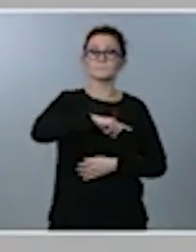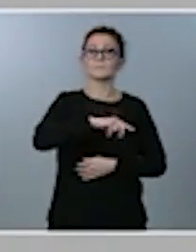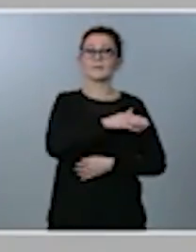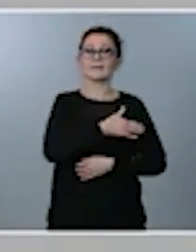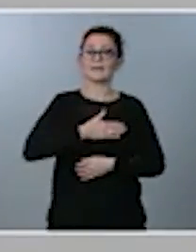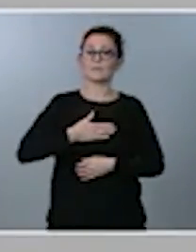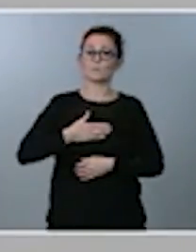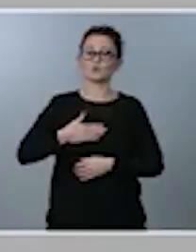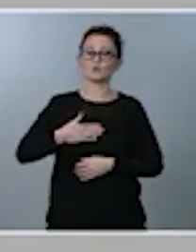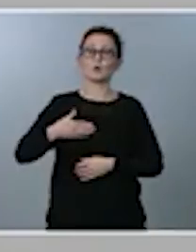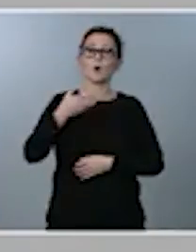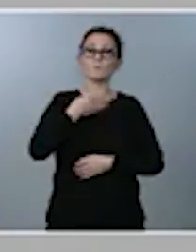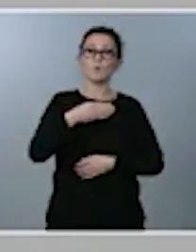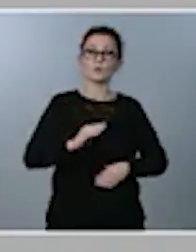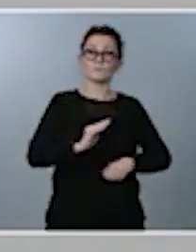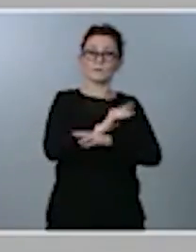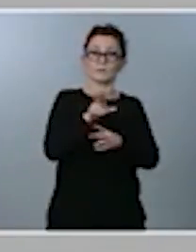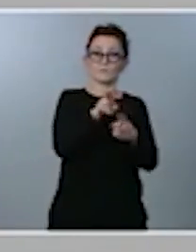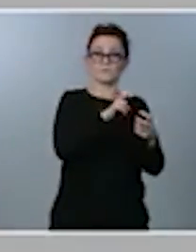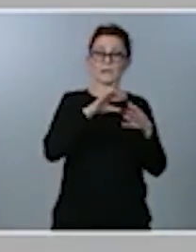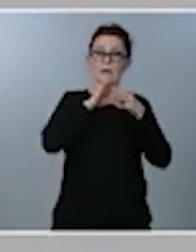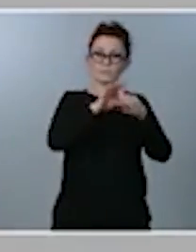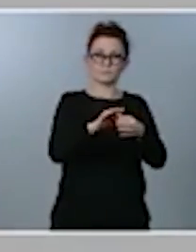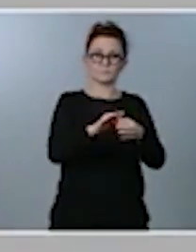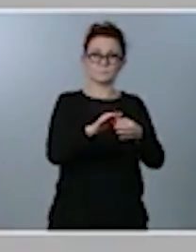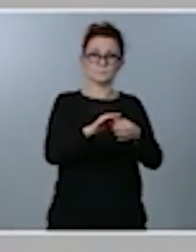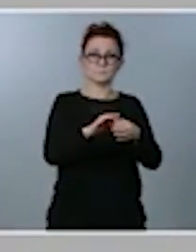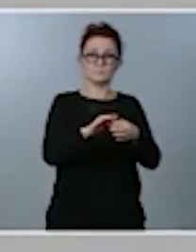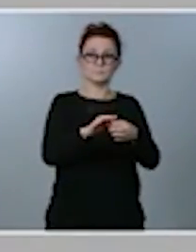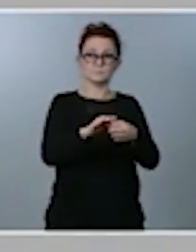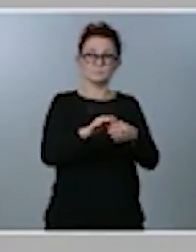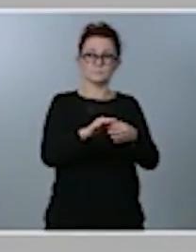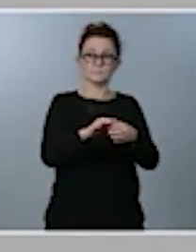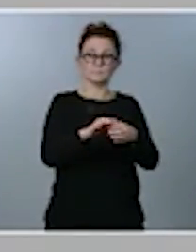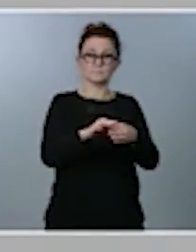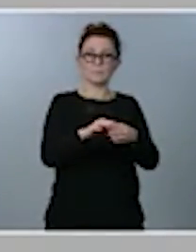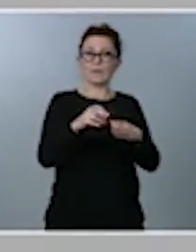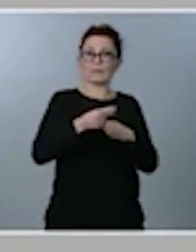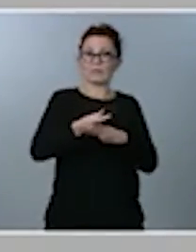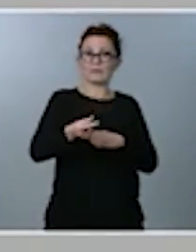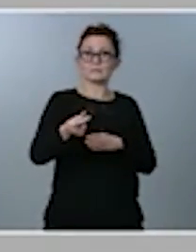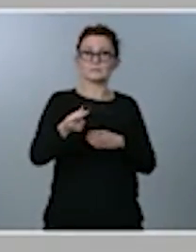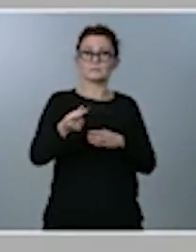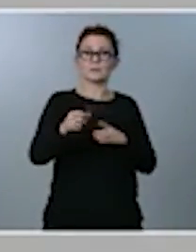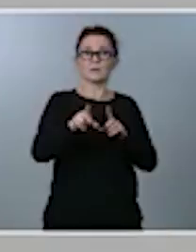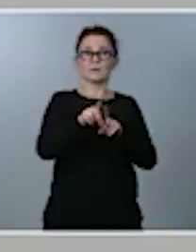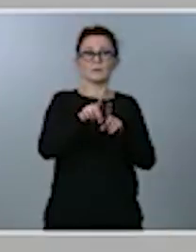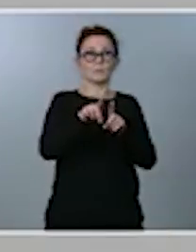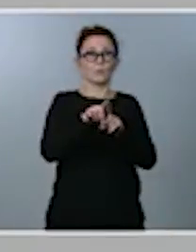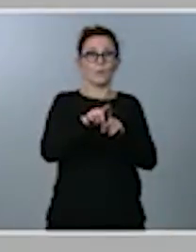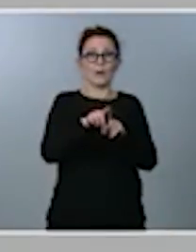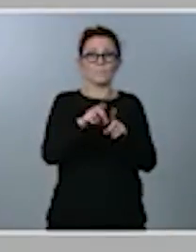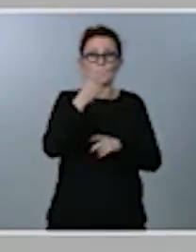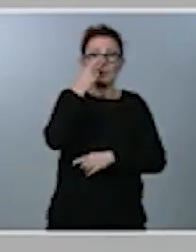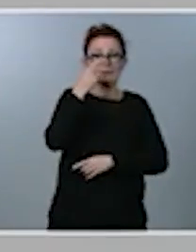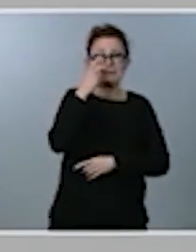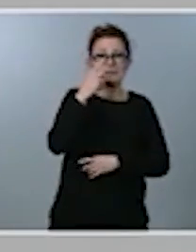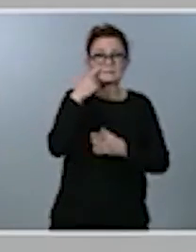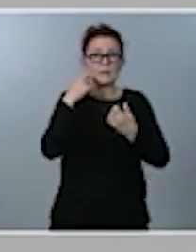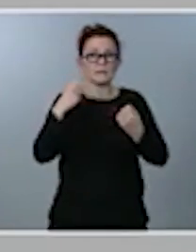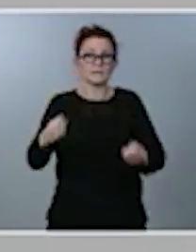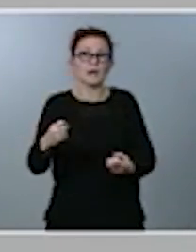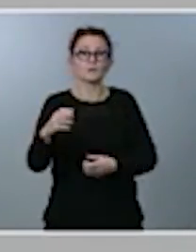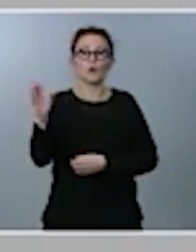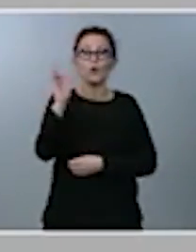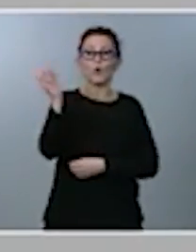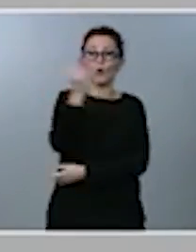de la que disfruta el diésel, una razón que no tiene razón de motivo, ni por interés sanitario, ni tampoco económico o